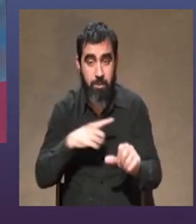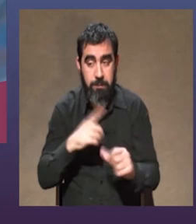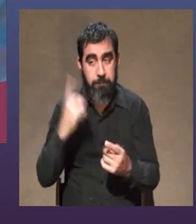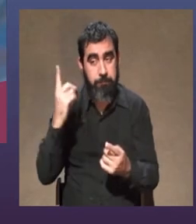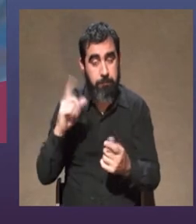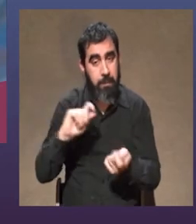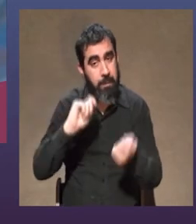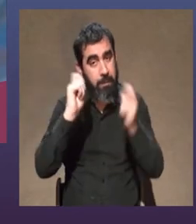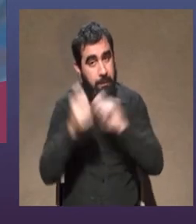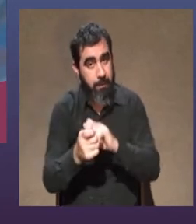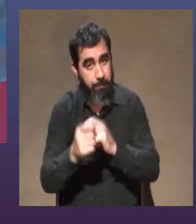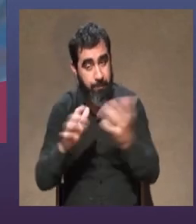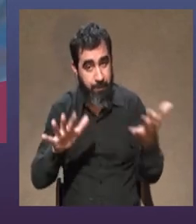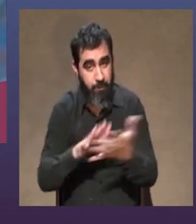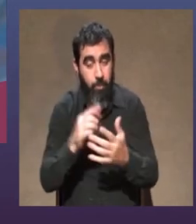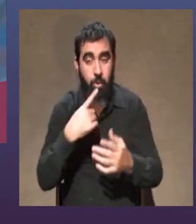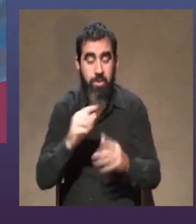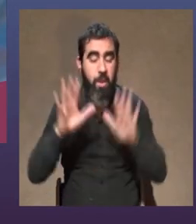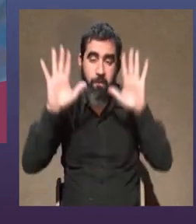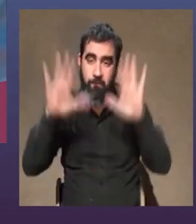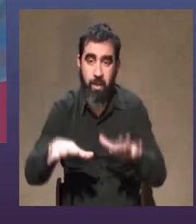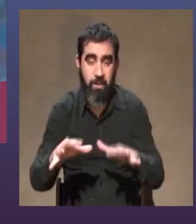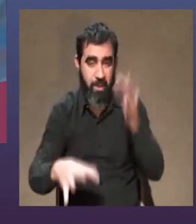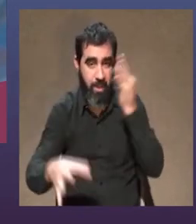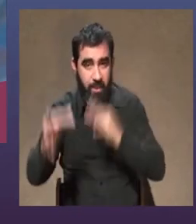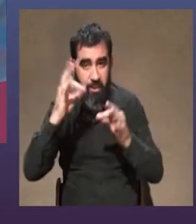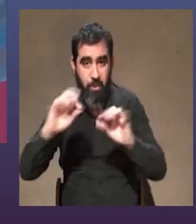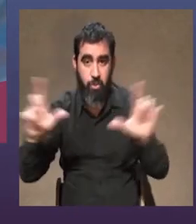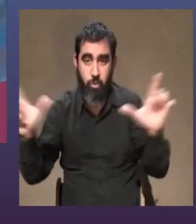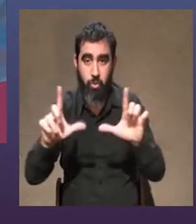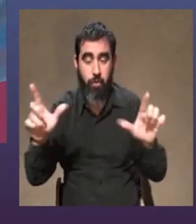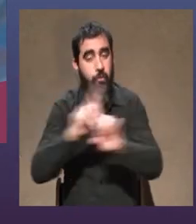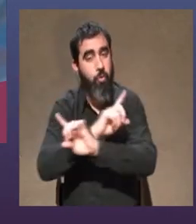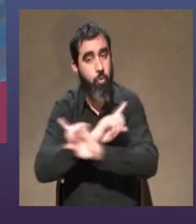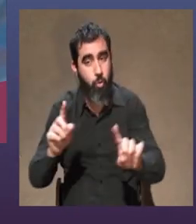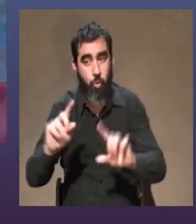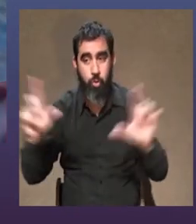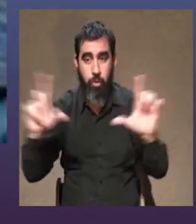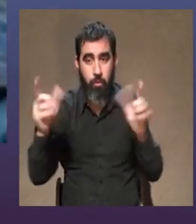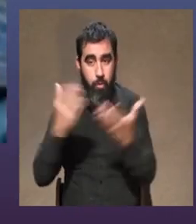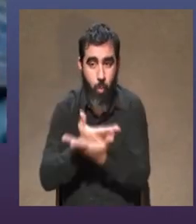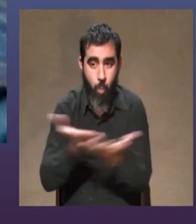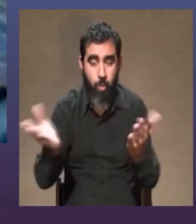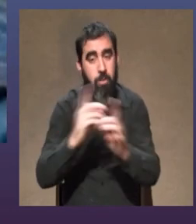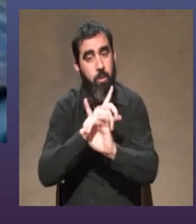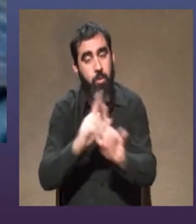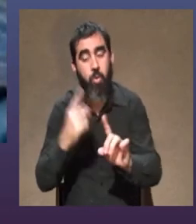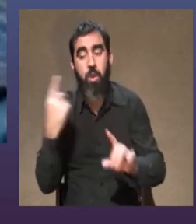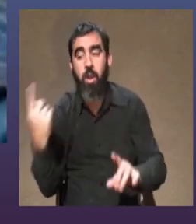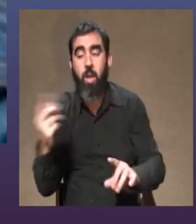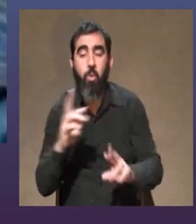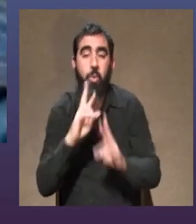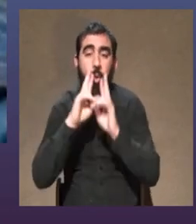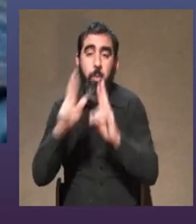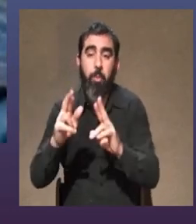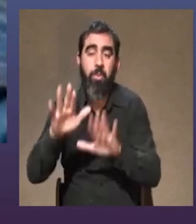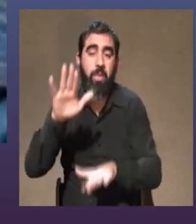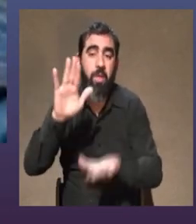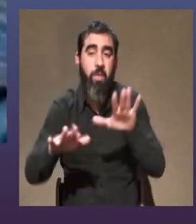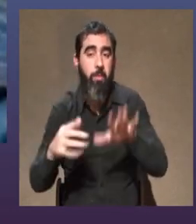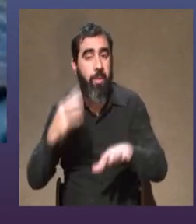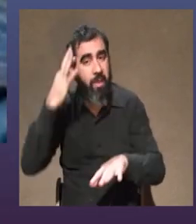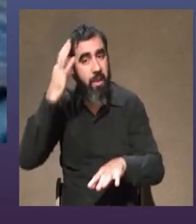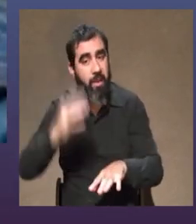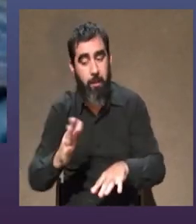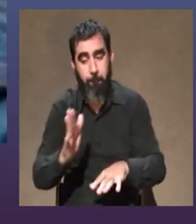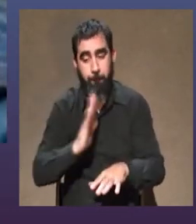y otro dice basta de teatro televisado el teatro no es para ver es decir cada uno responde a lo que cree a